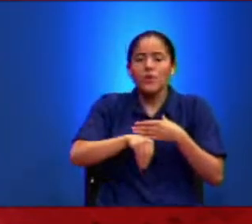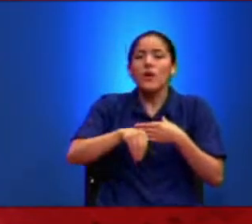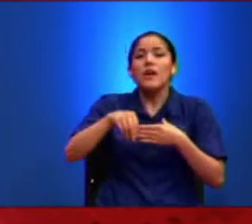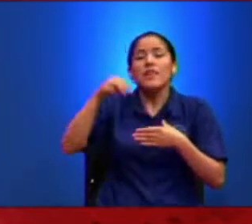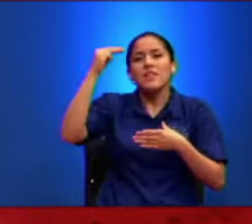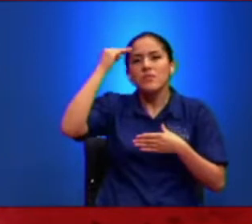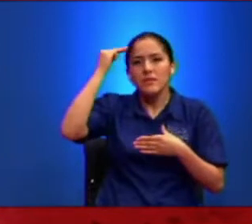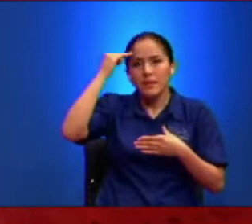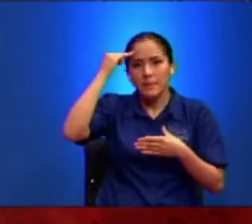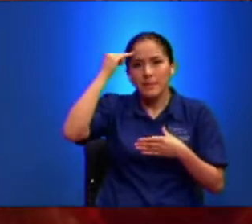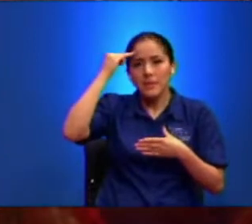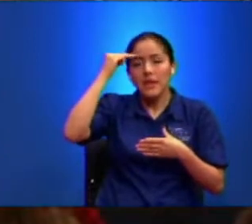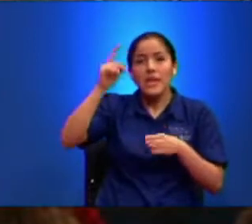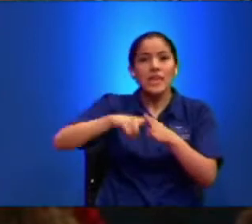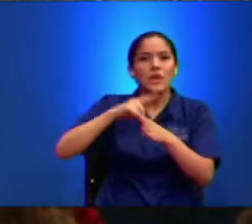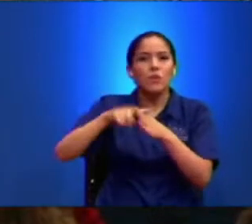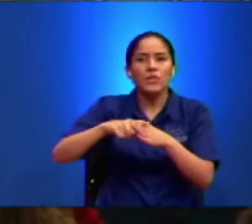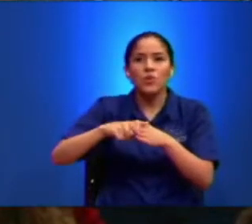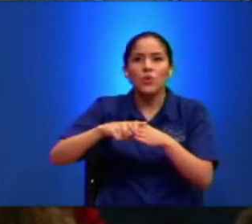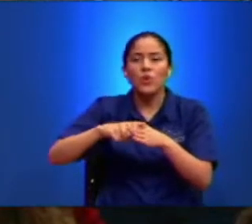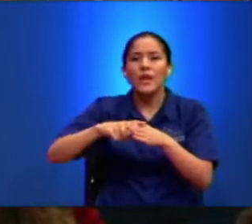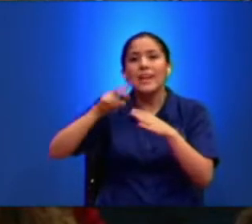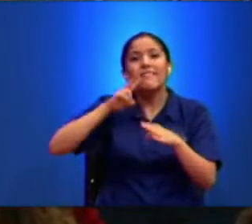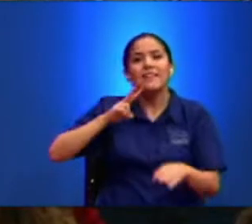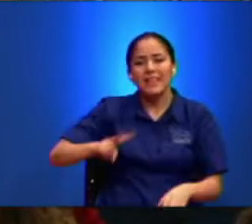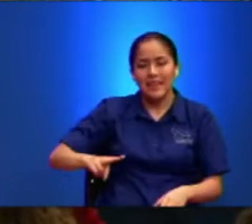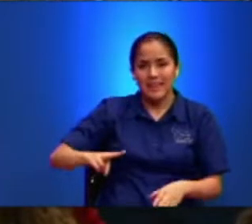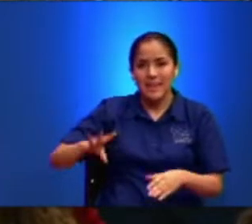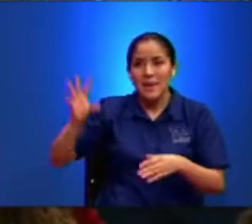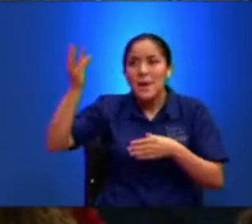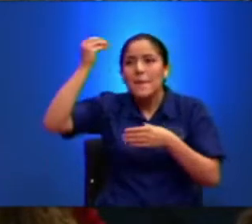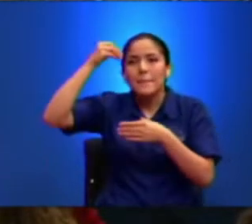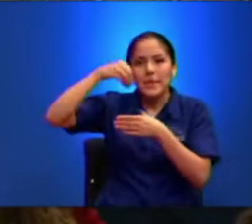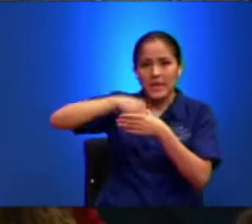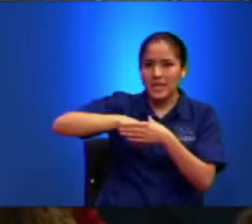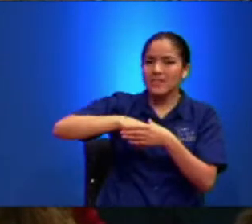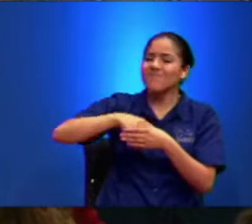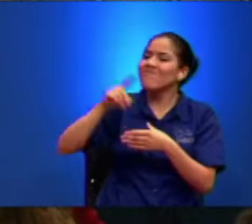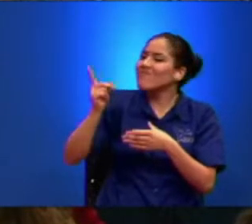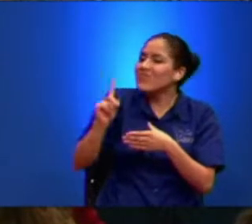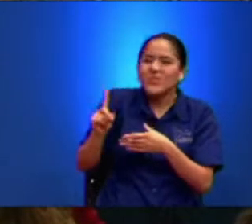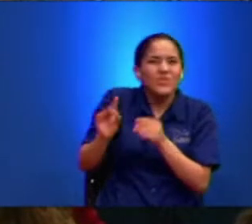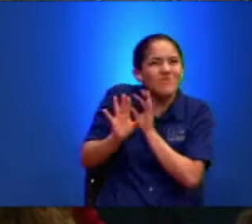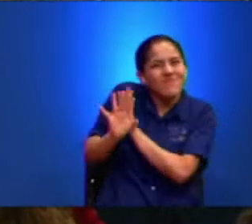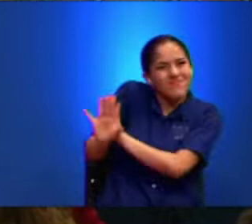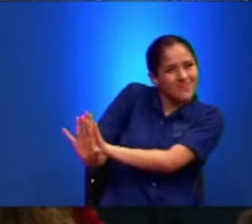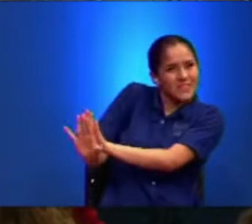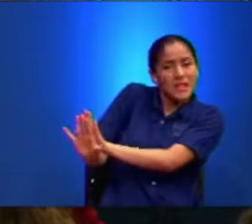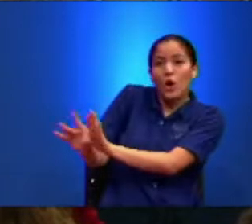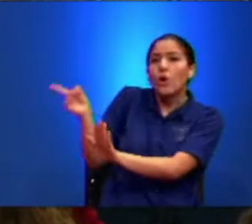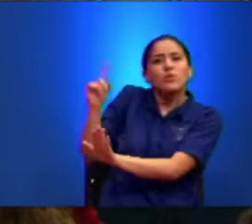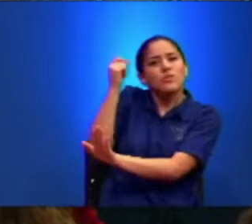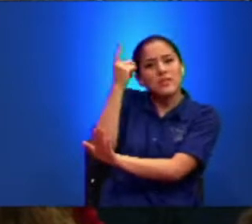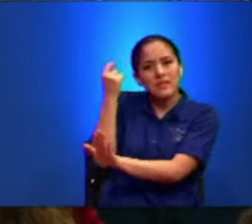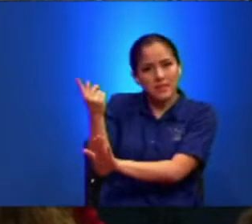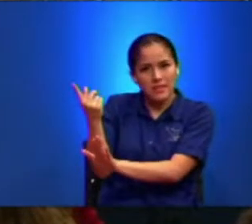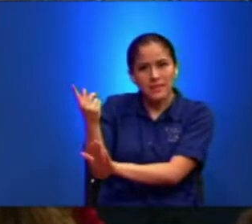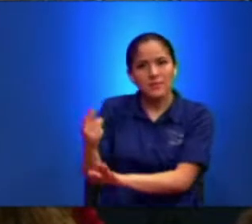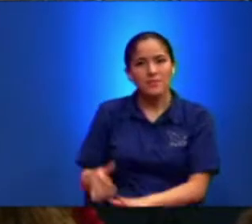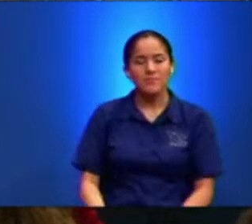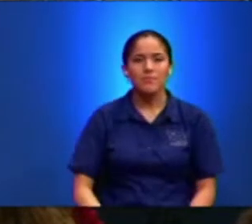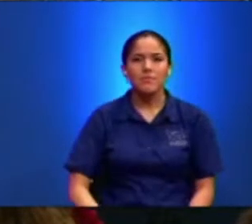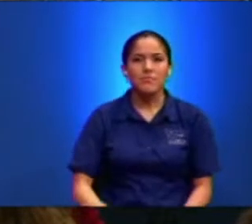Y cuando viene La verdad No se le da lugar O se desecha O no se tiene Como lo que debería De tenerse Entonces